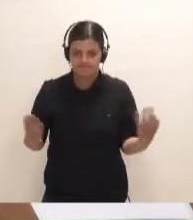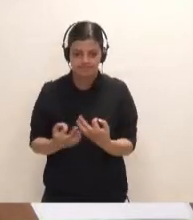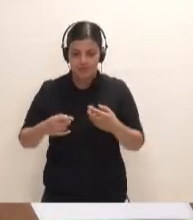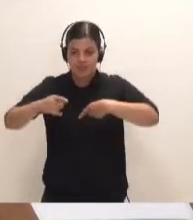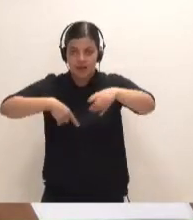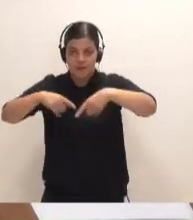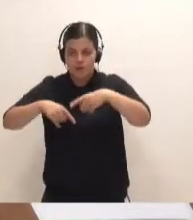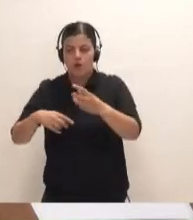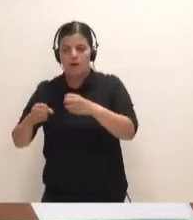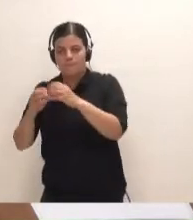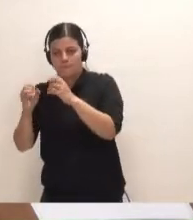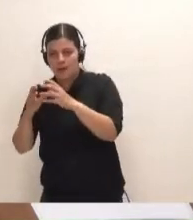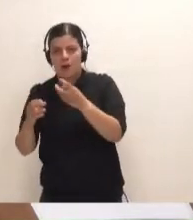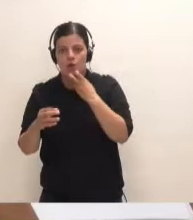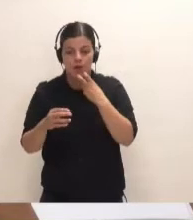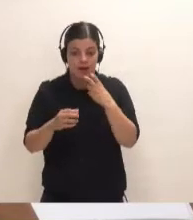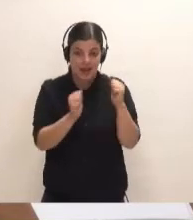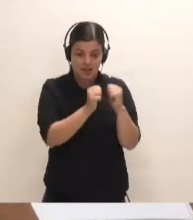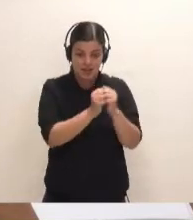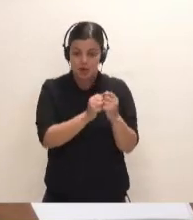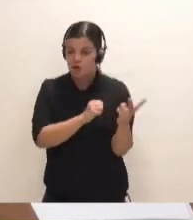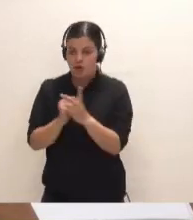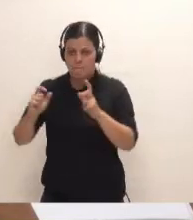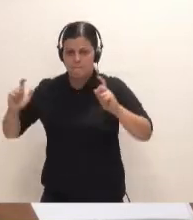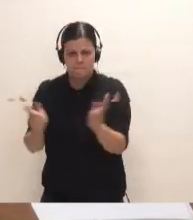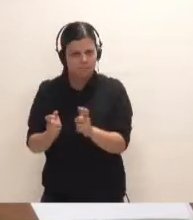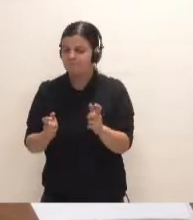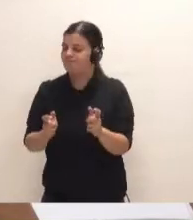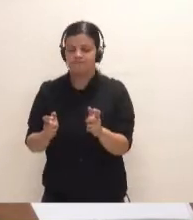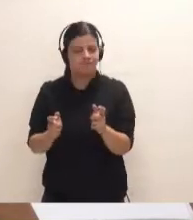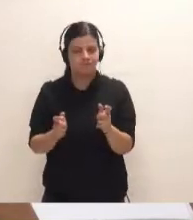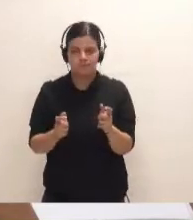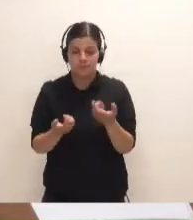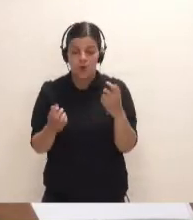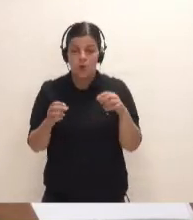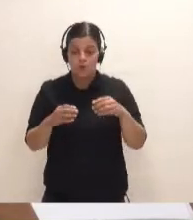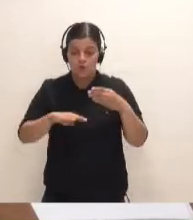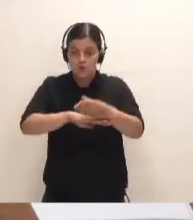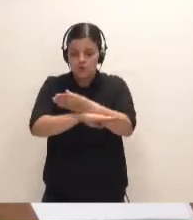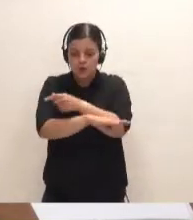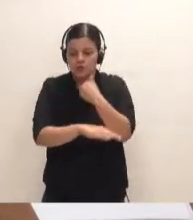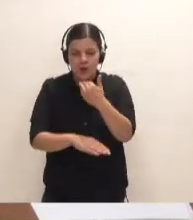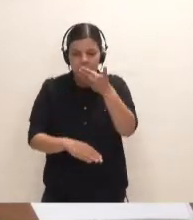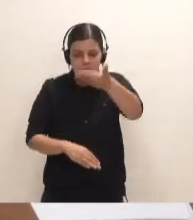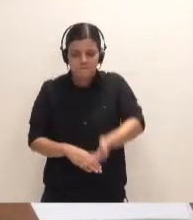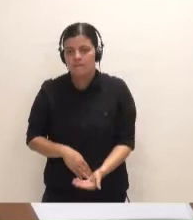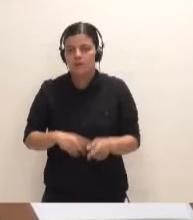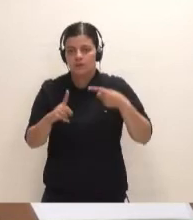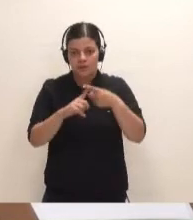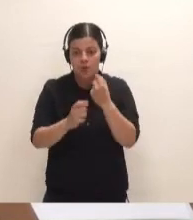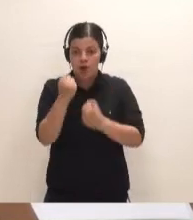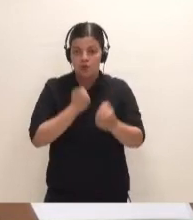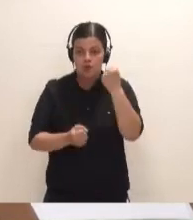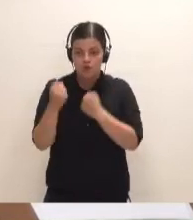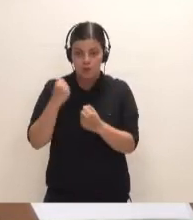Palma, la Gomera y el Hierro no va a descender, que el puerto es un elemento fundamental para el mantenimiento de la economía